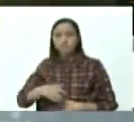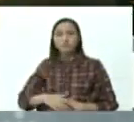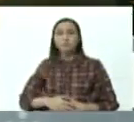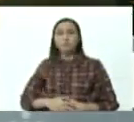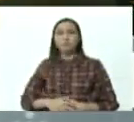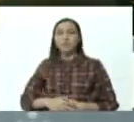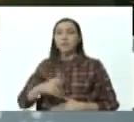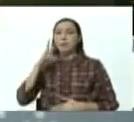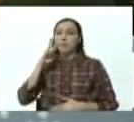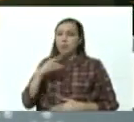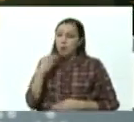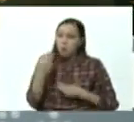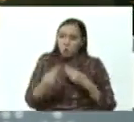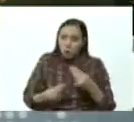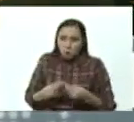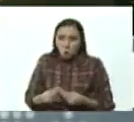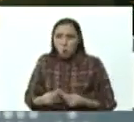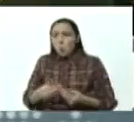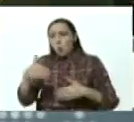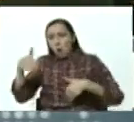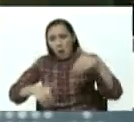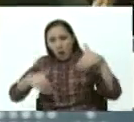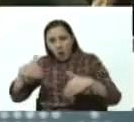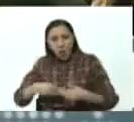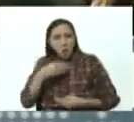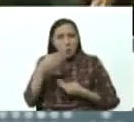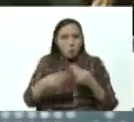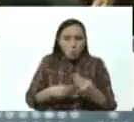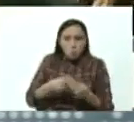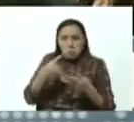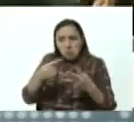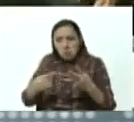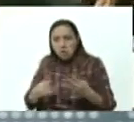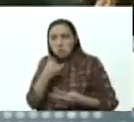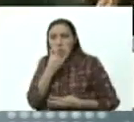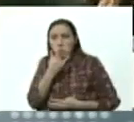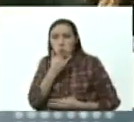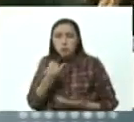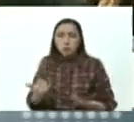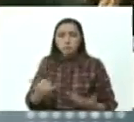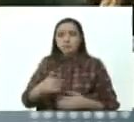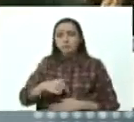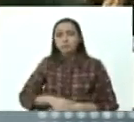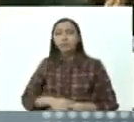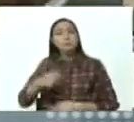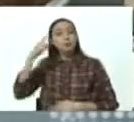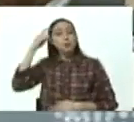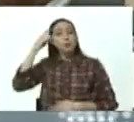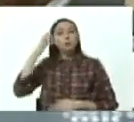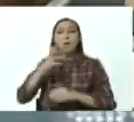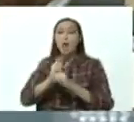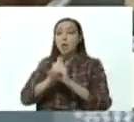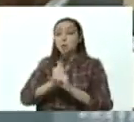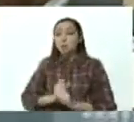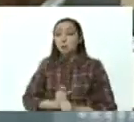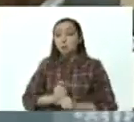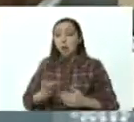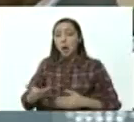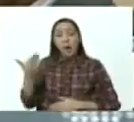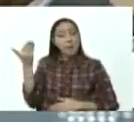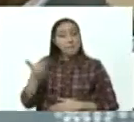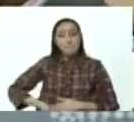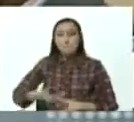vean como como hacemos las elecciones las cosas que ocurren en estos días que son muy